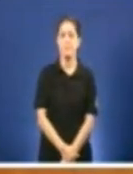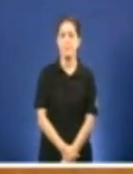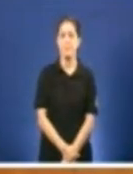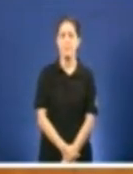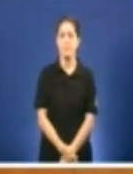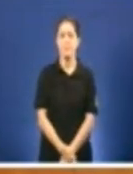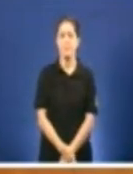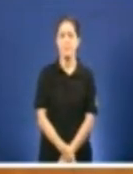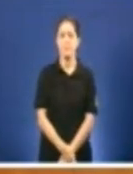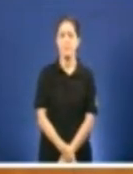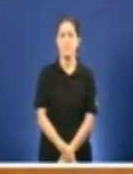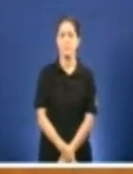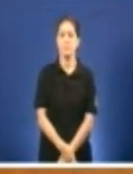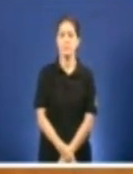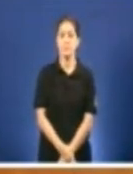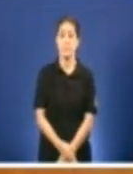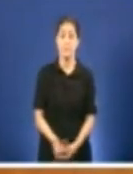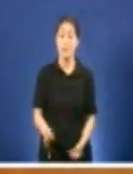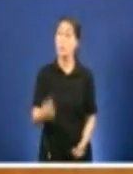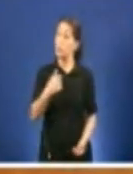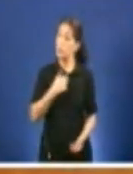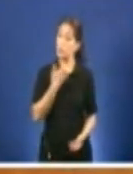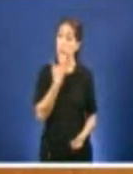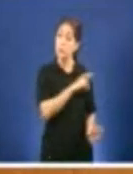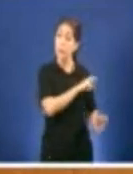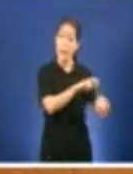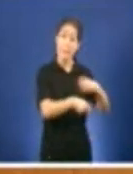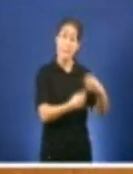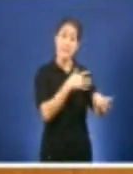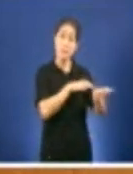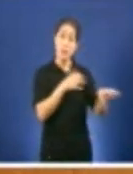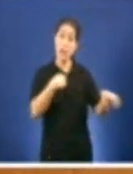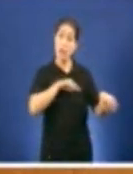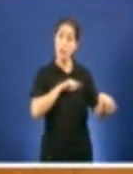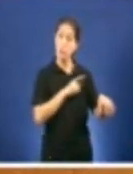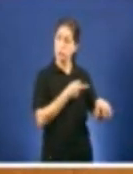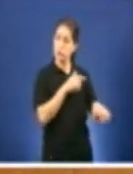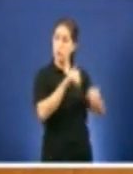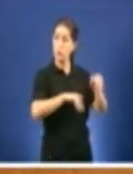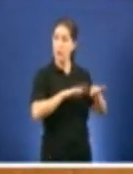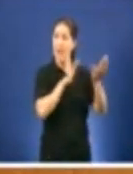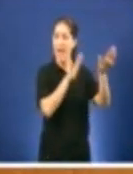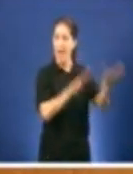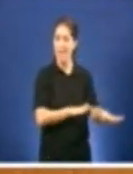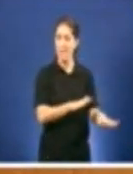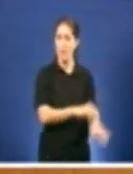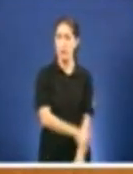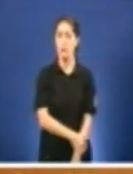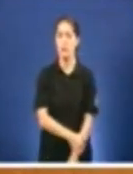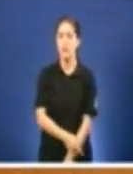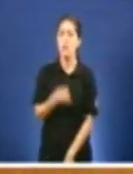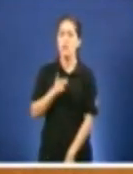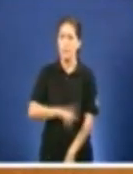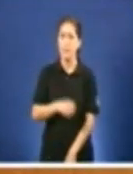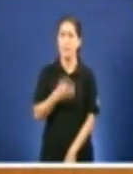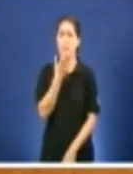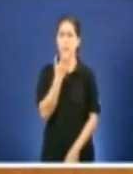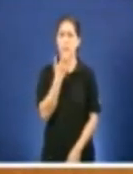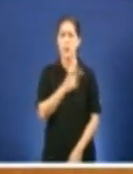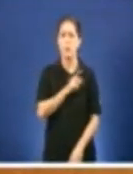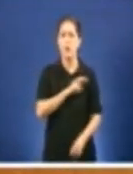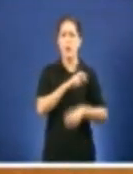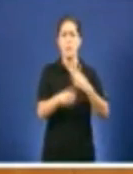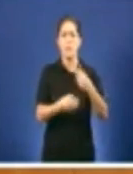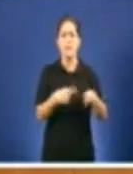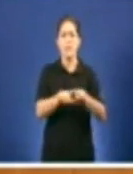Estatuto de Autonomía. Vou a votar a favor da malloría, polo tanto, das emendas. E, por suposto, votarei a favor das que están ao lado